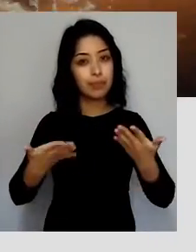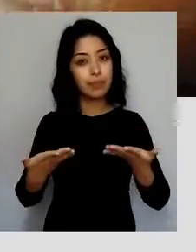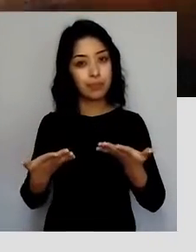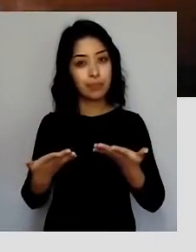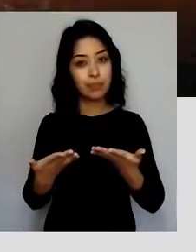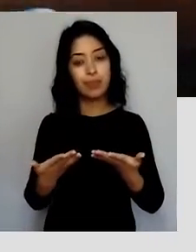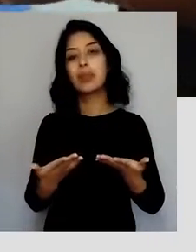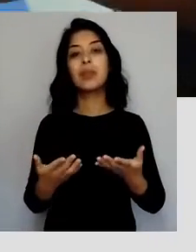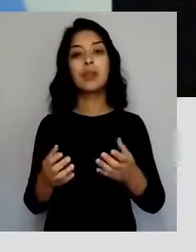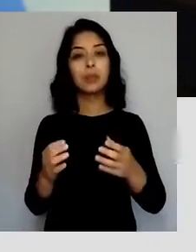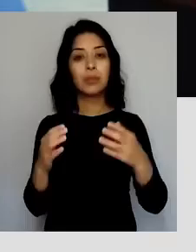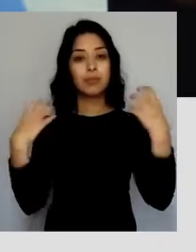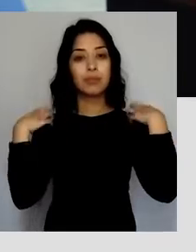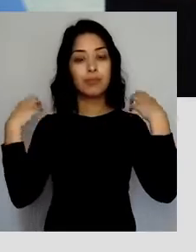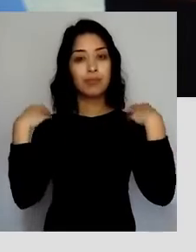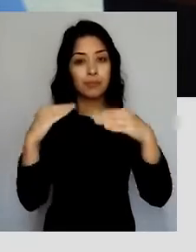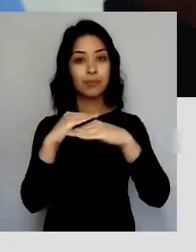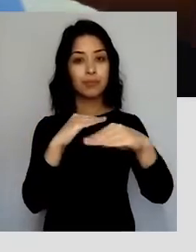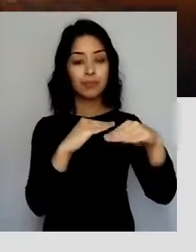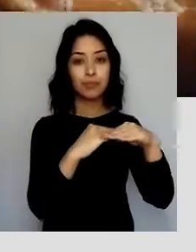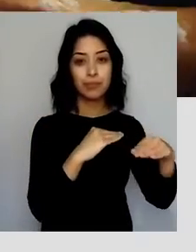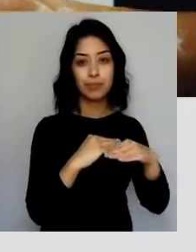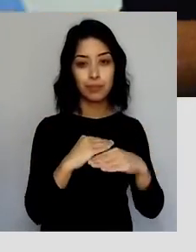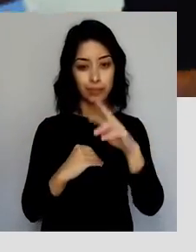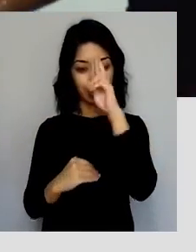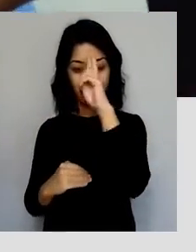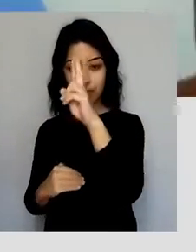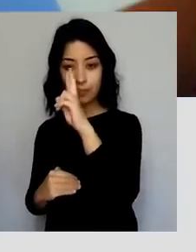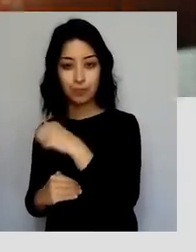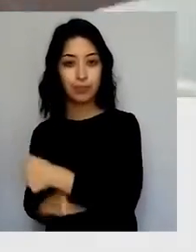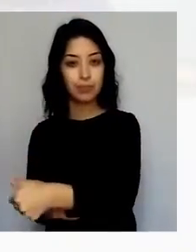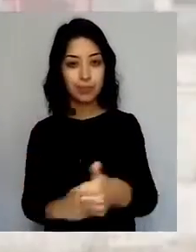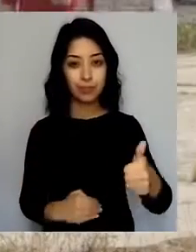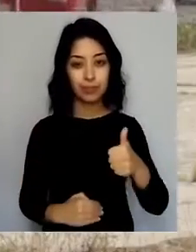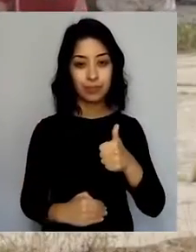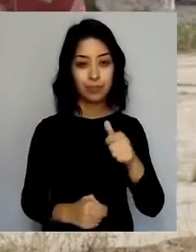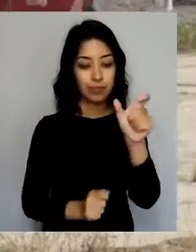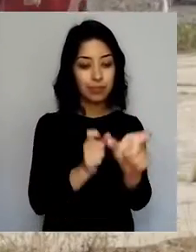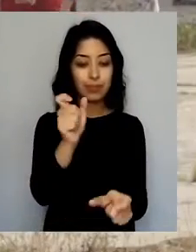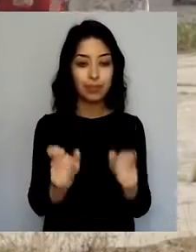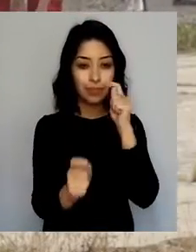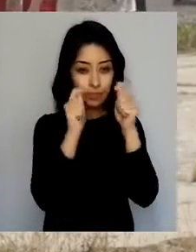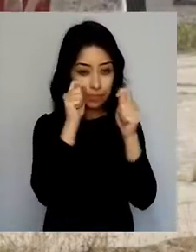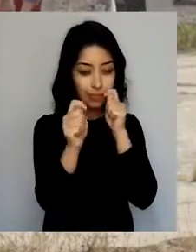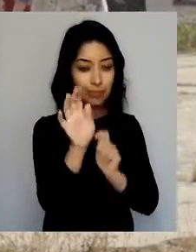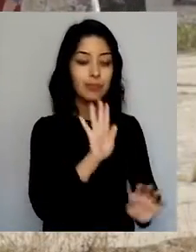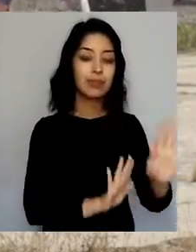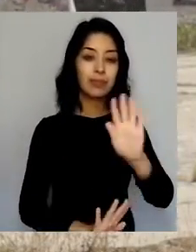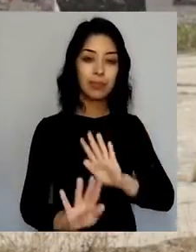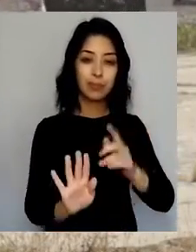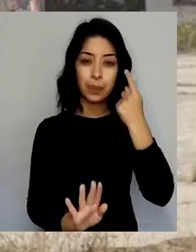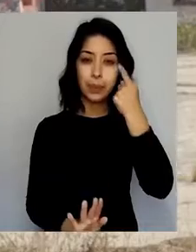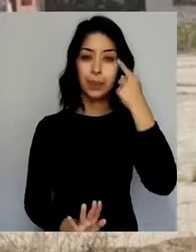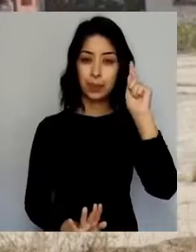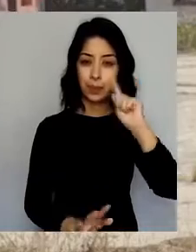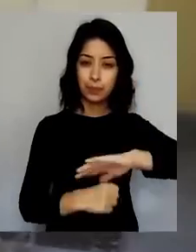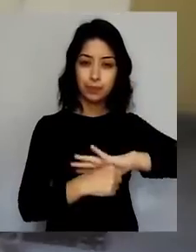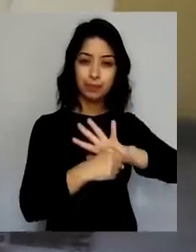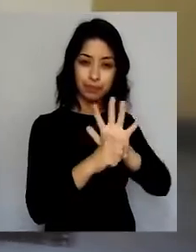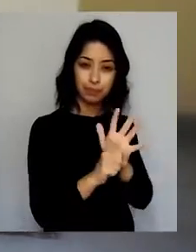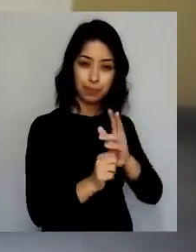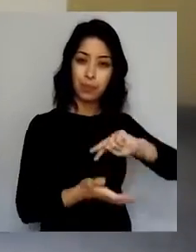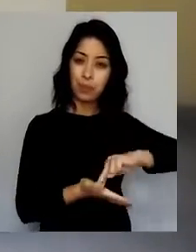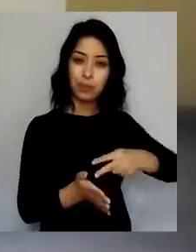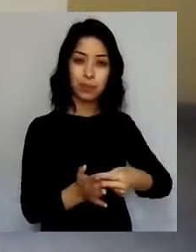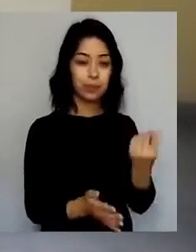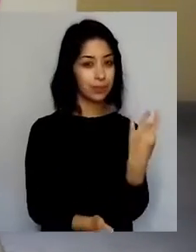la corresponsabilidad, el respeto hacia toda persona y el cuidado de la población de riesgo. Sin embargo, la problemática que